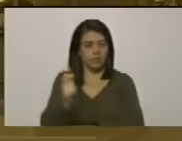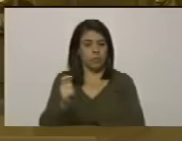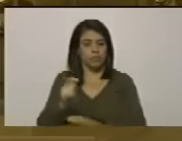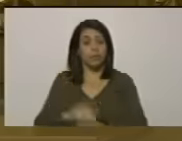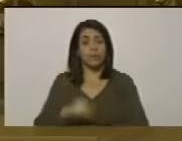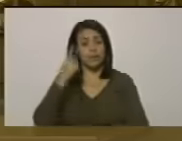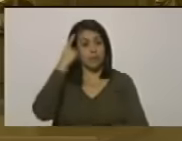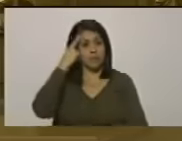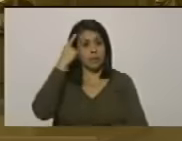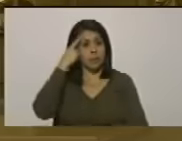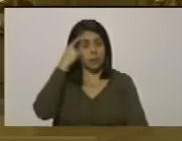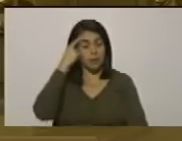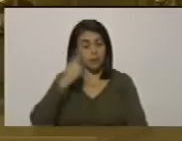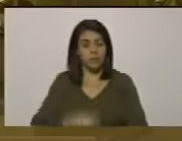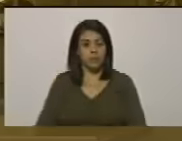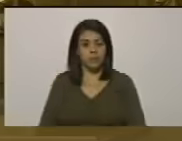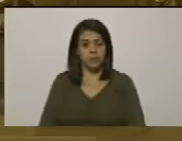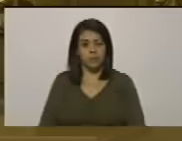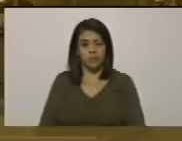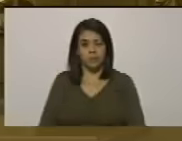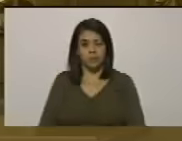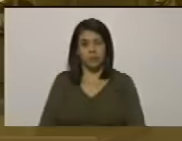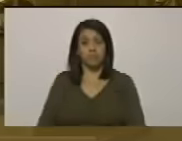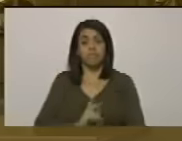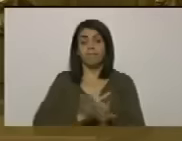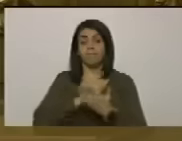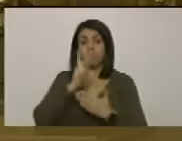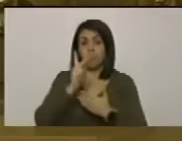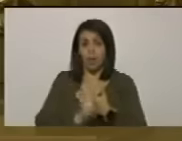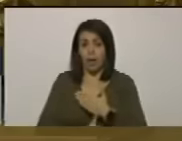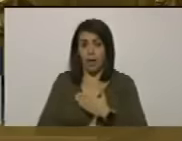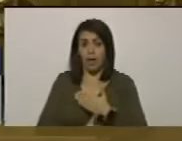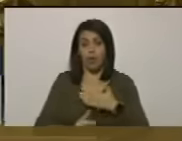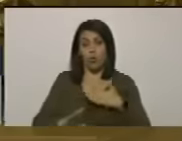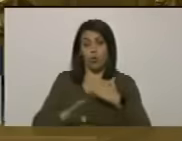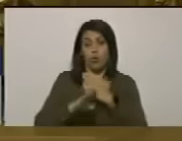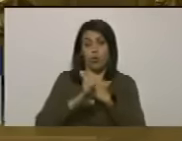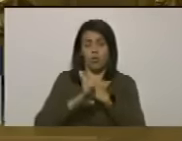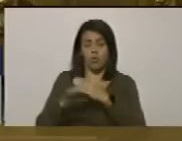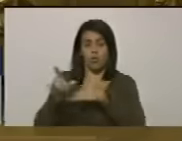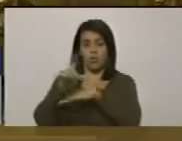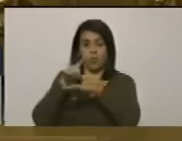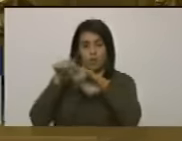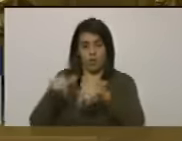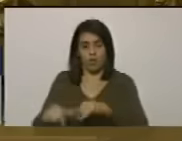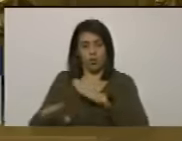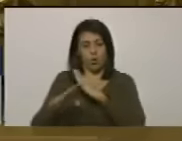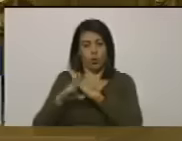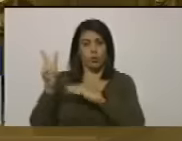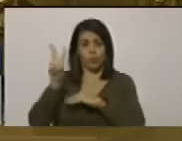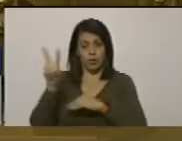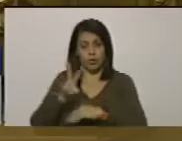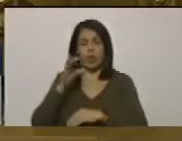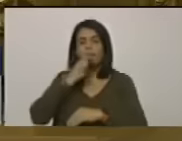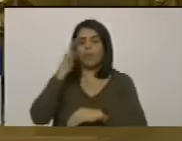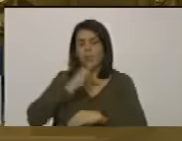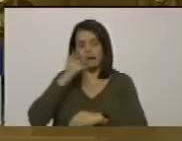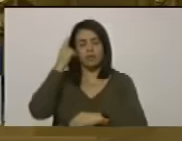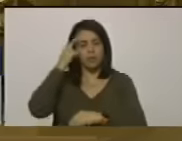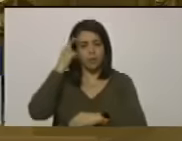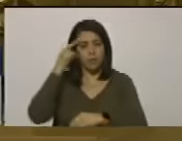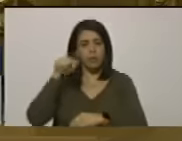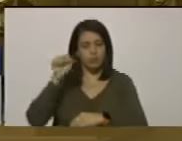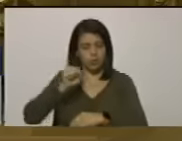sabemos de las conspiraciones y nos consta que es verdad sabemos